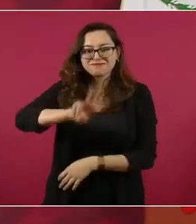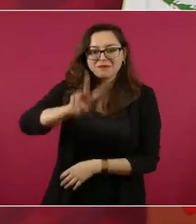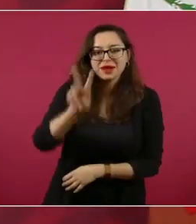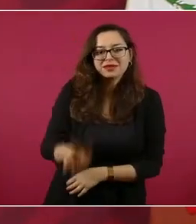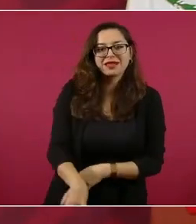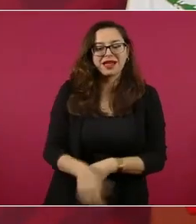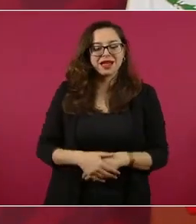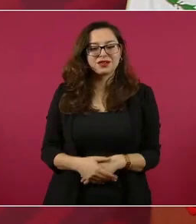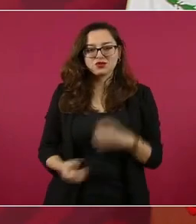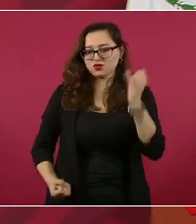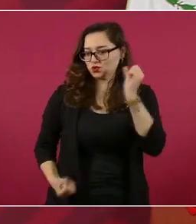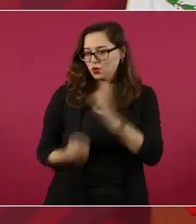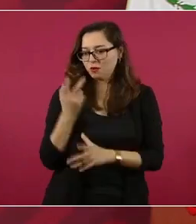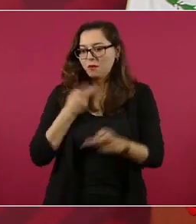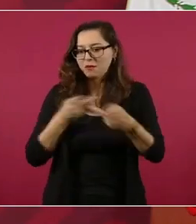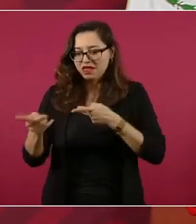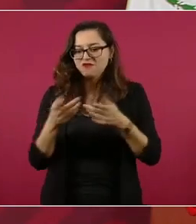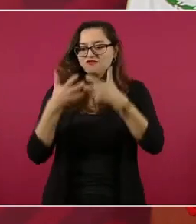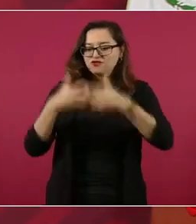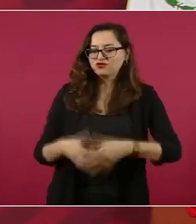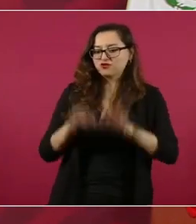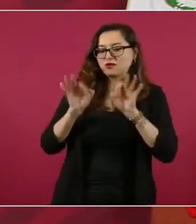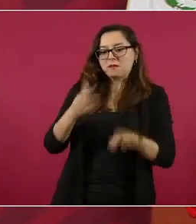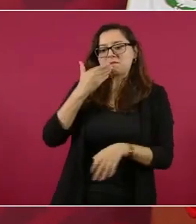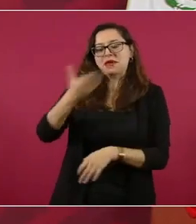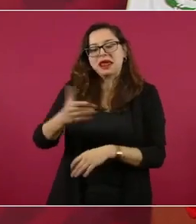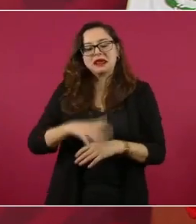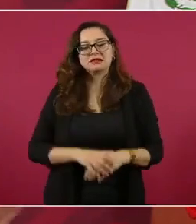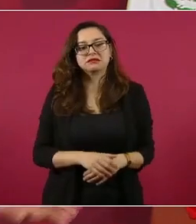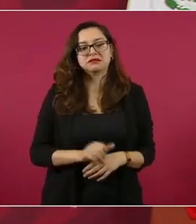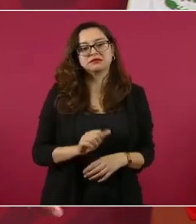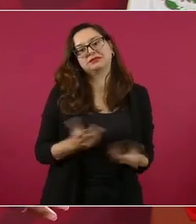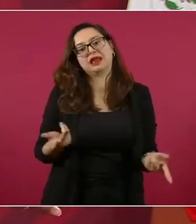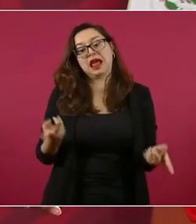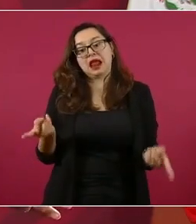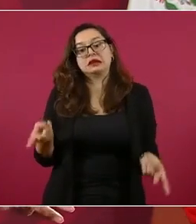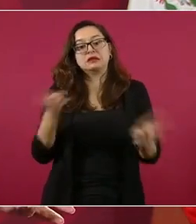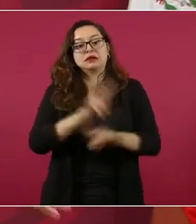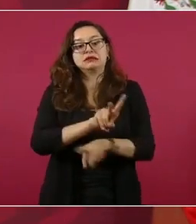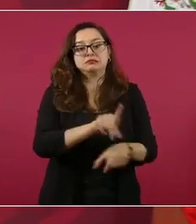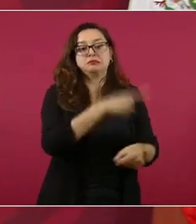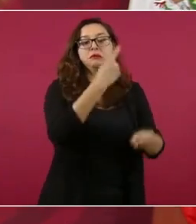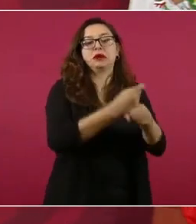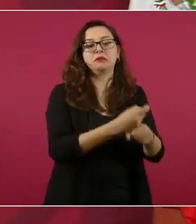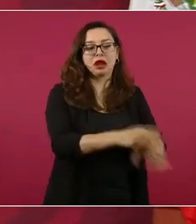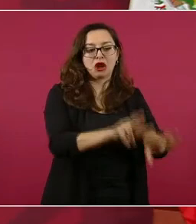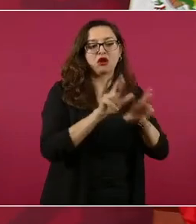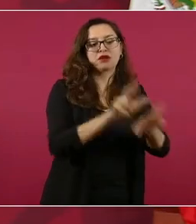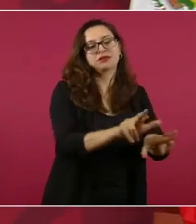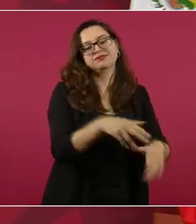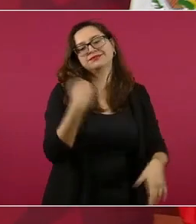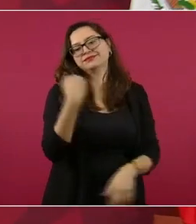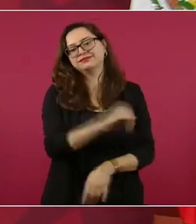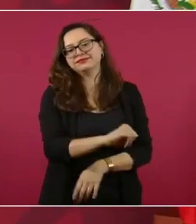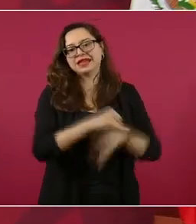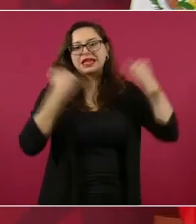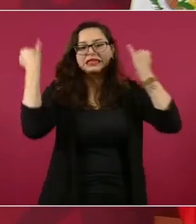saquear. Es como el Fodaproa,